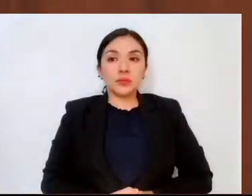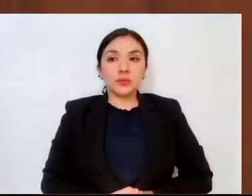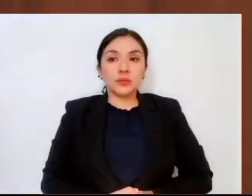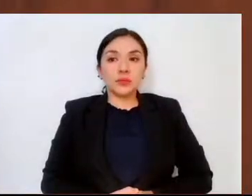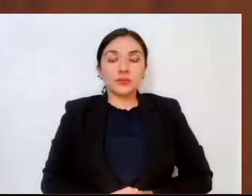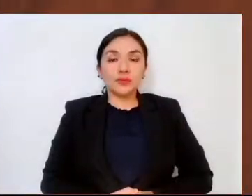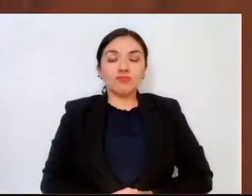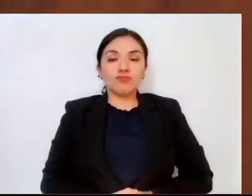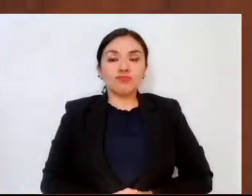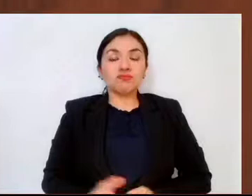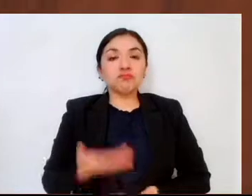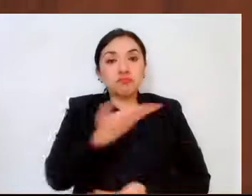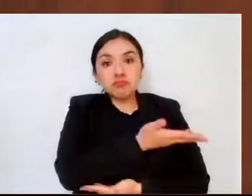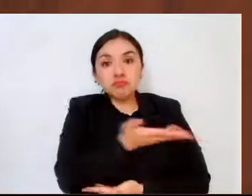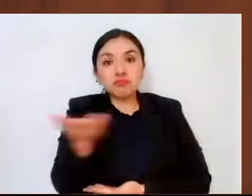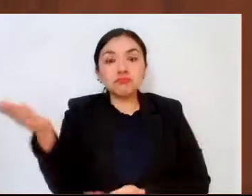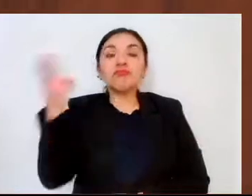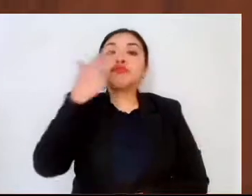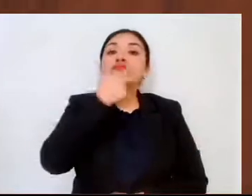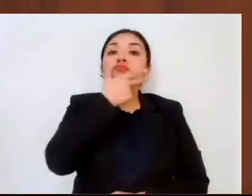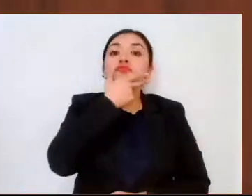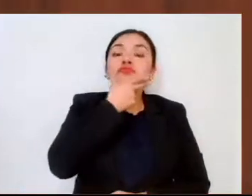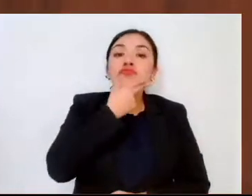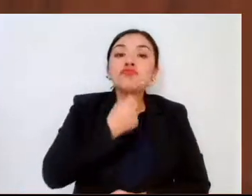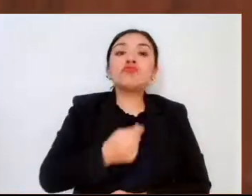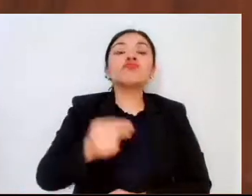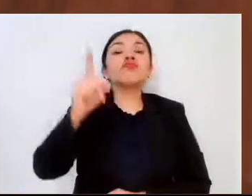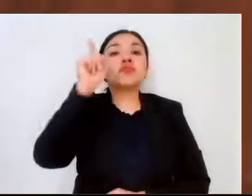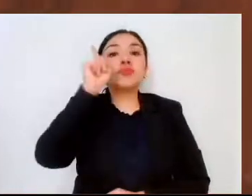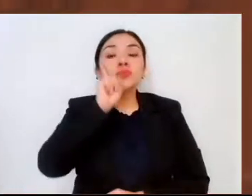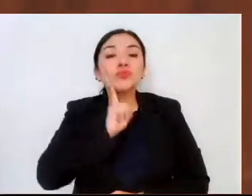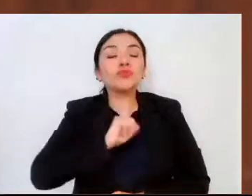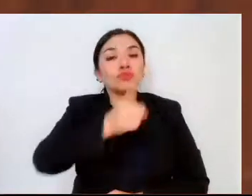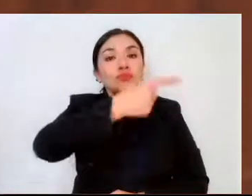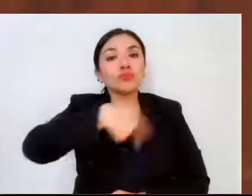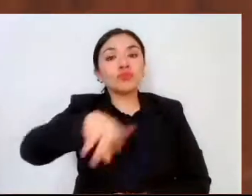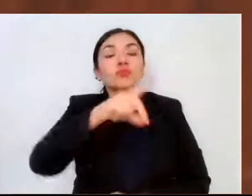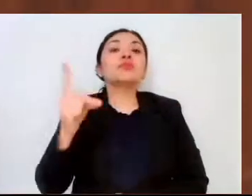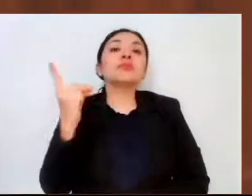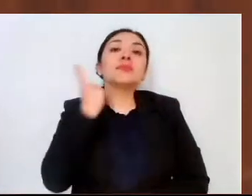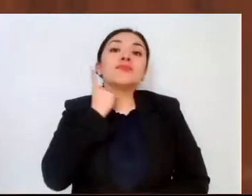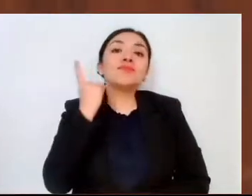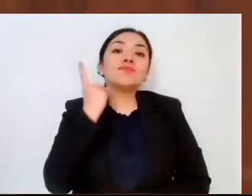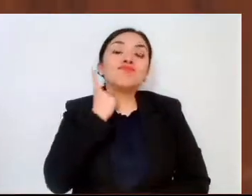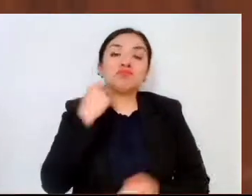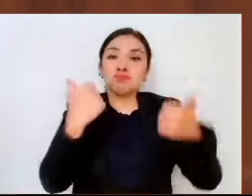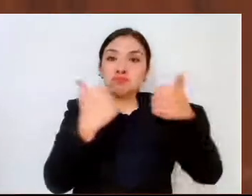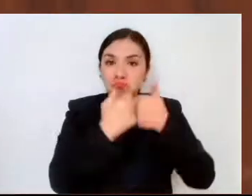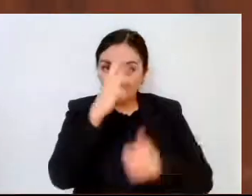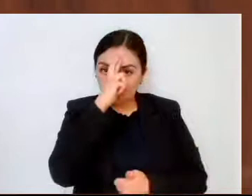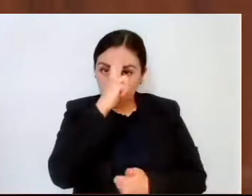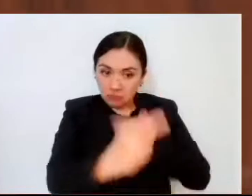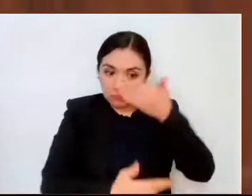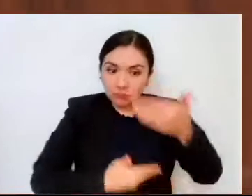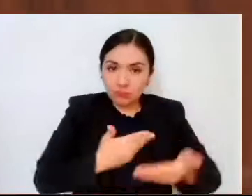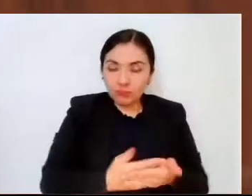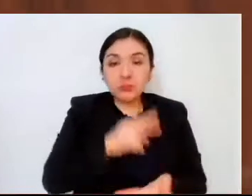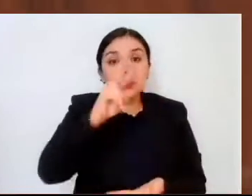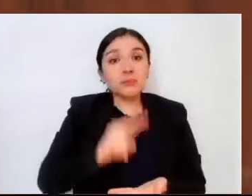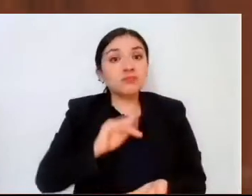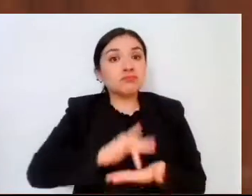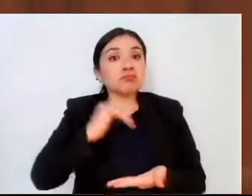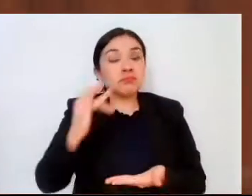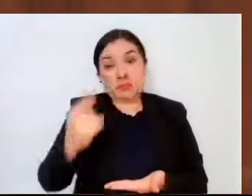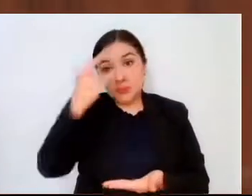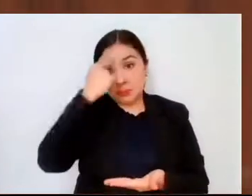Respetables señoras y señores diputados, agradezco la oportunidad que me brinda esta